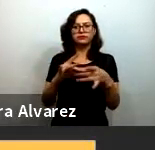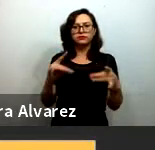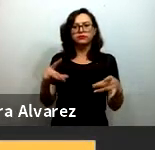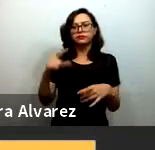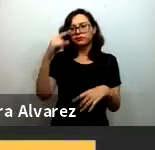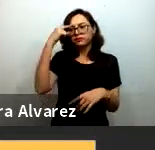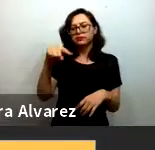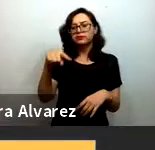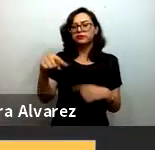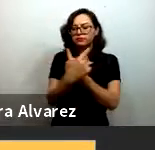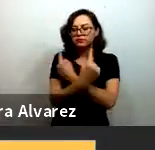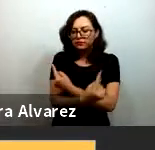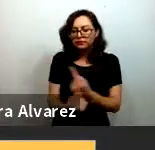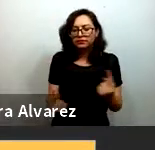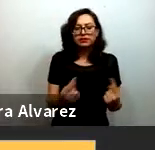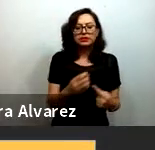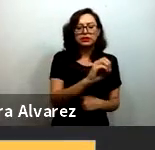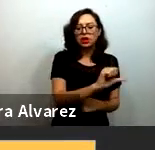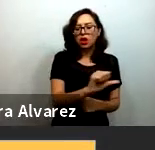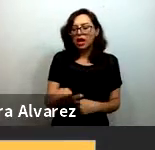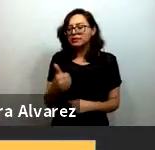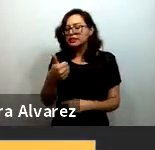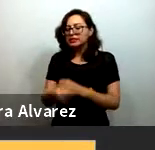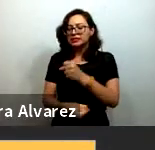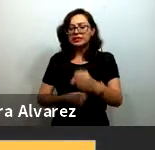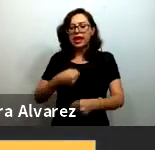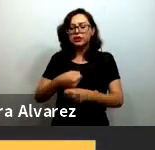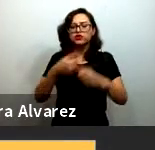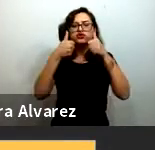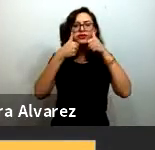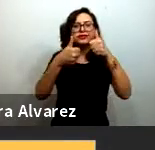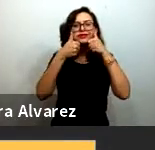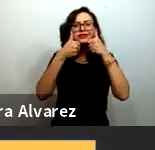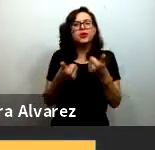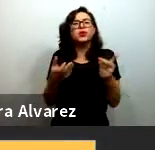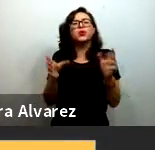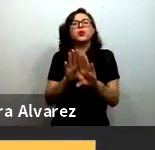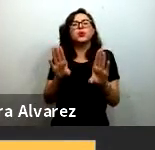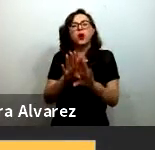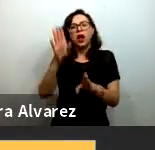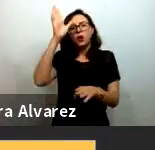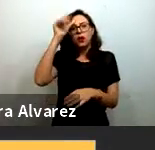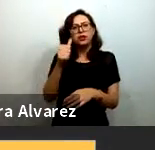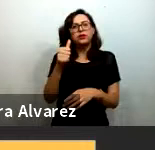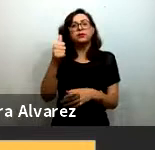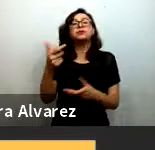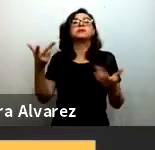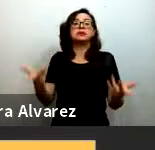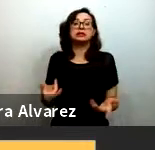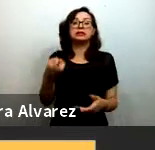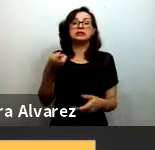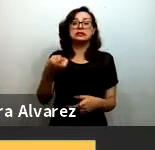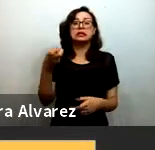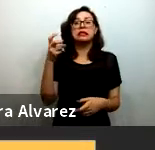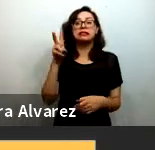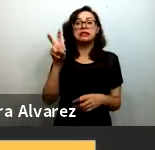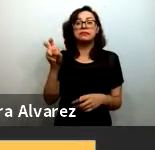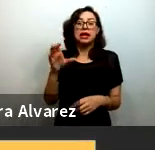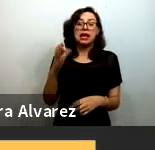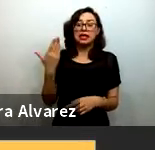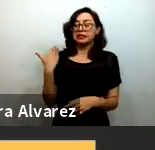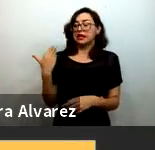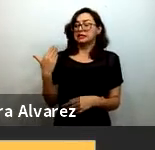es un colectivo que se sustenta mucho implícitamente en estos principios o paradigmas de los que habla Cecilia somos